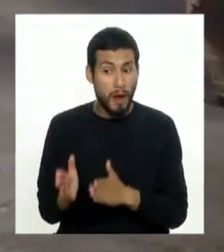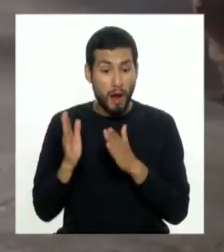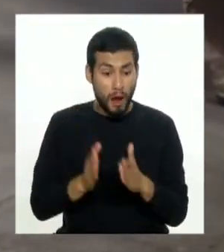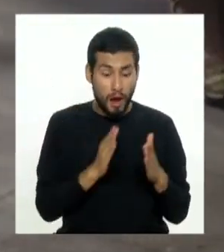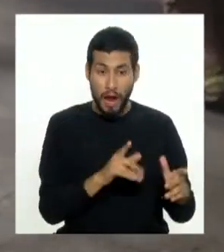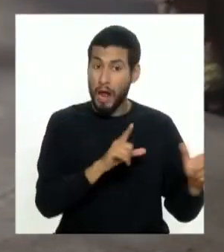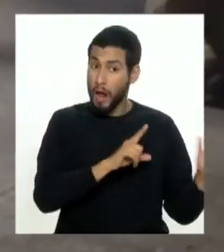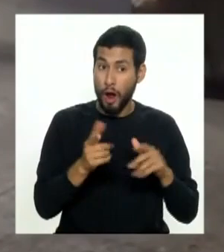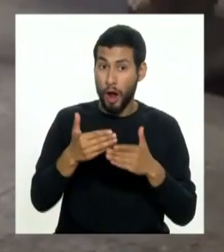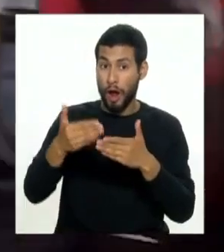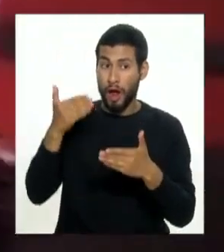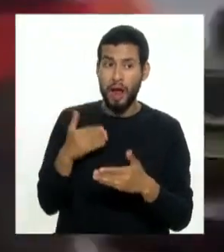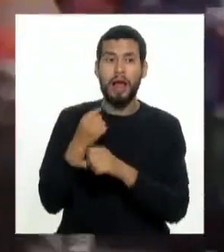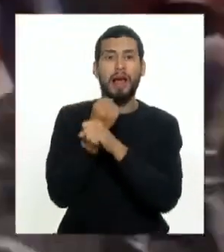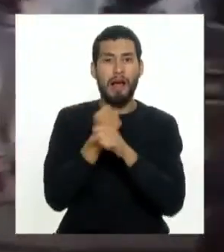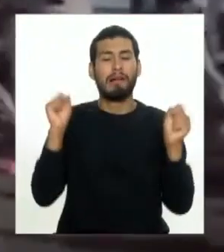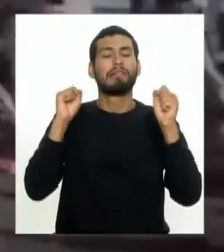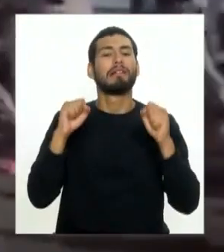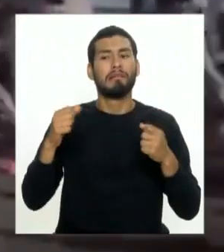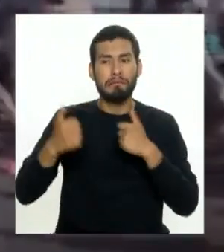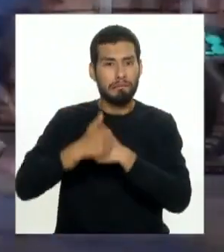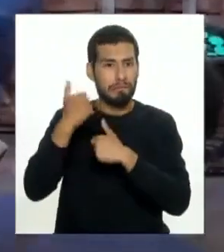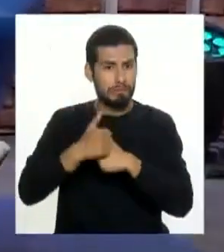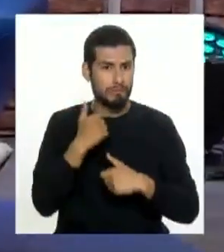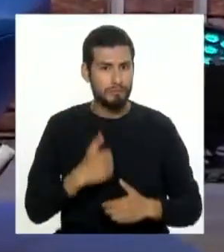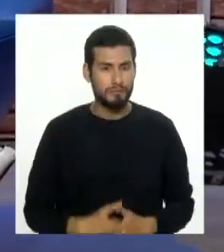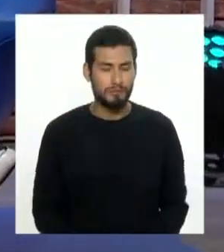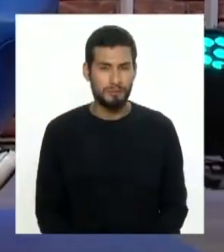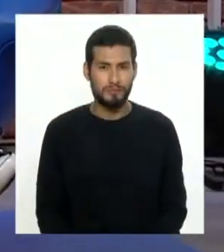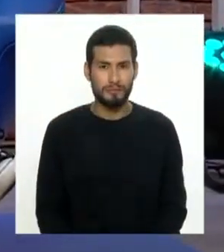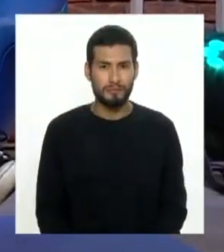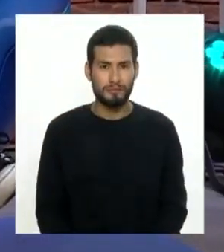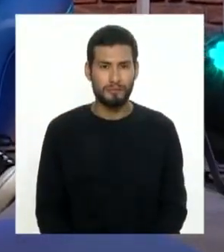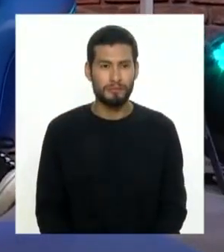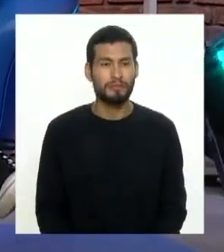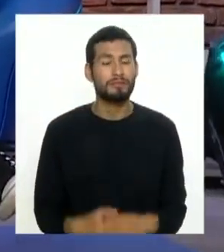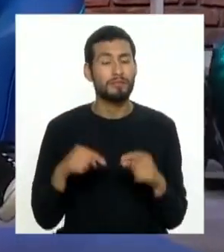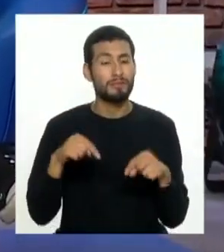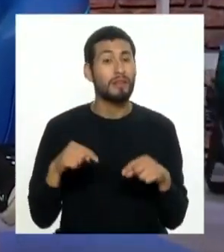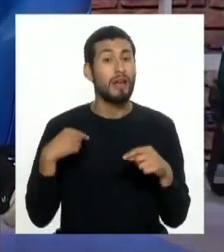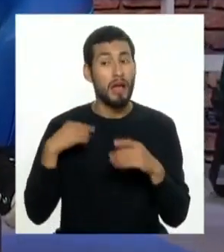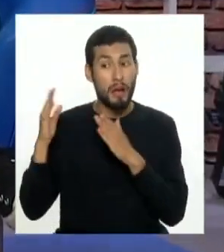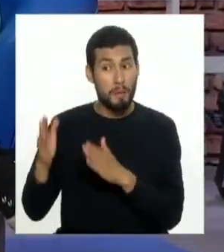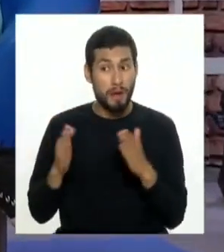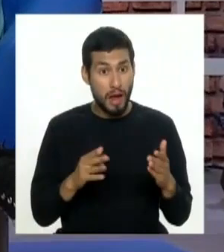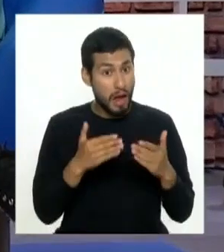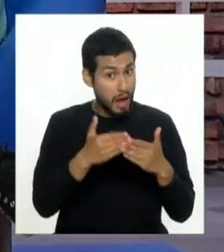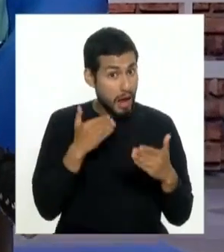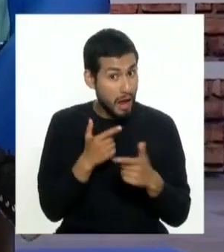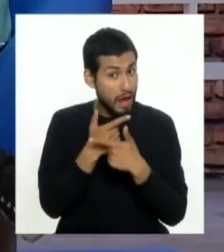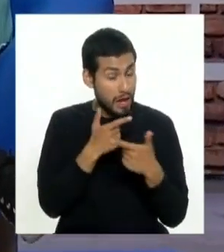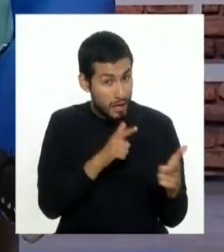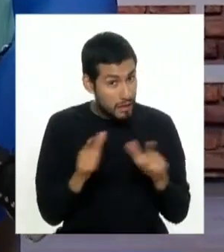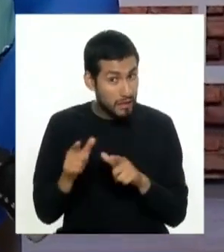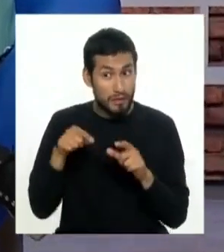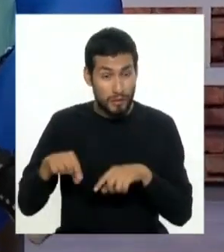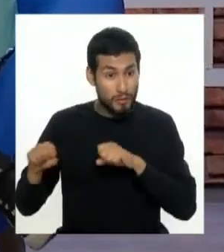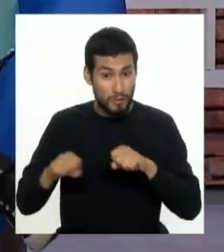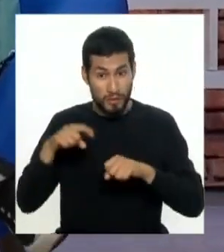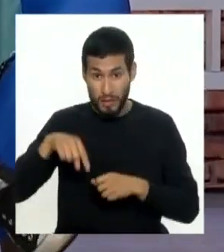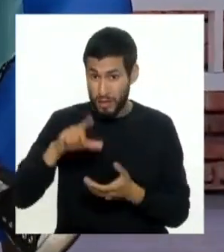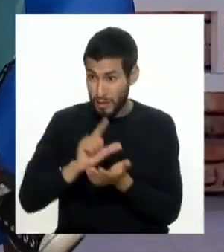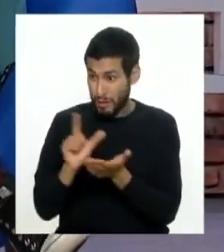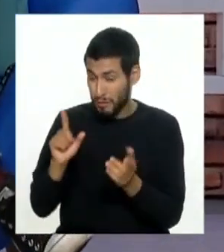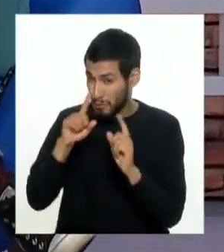organizados evitamos desastres y es que estamos preparados para afrontar un sismo en Lima